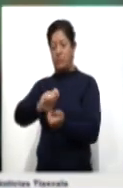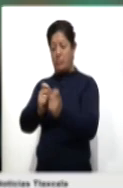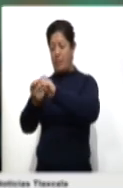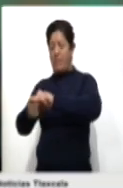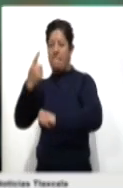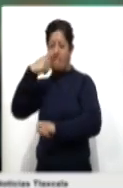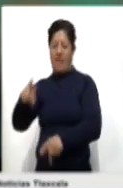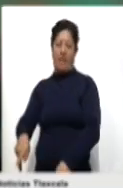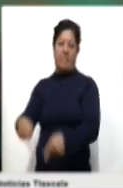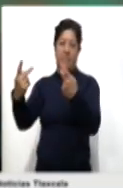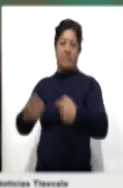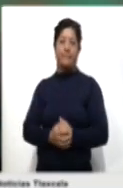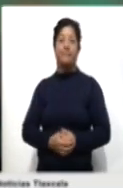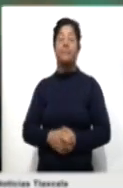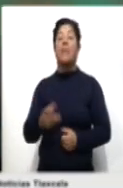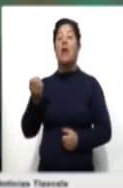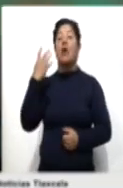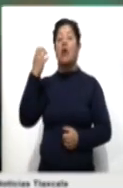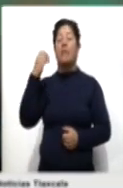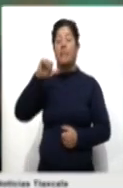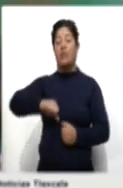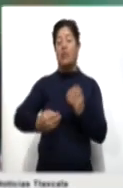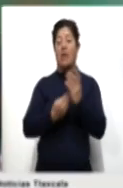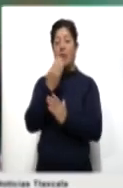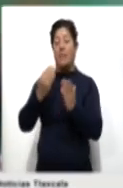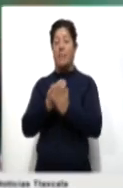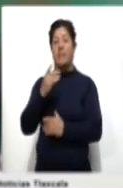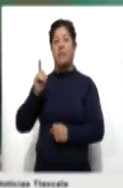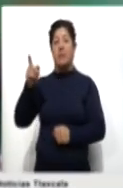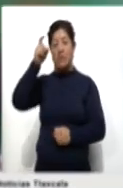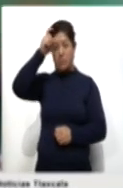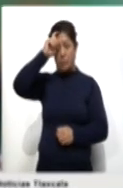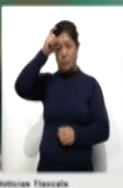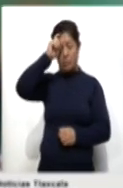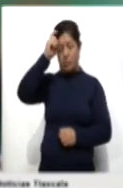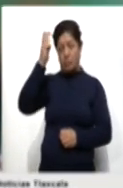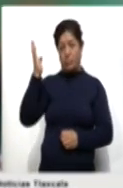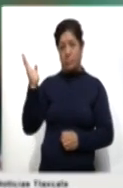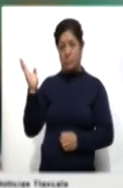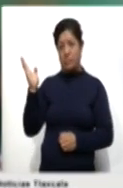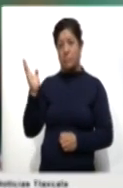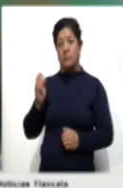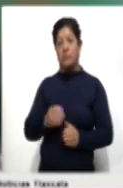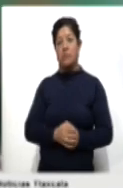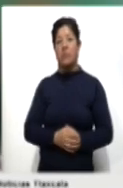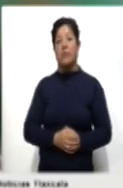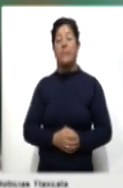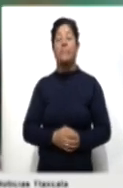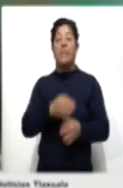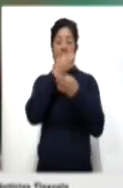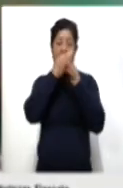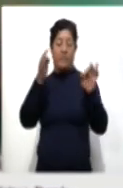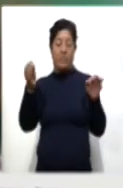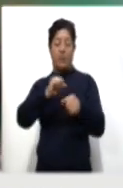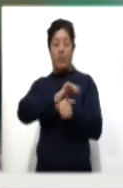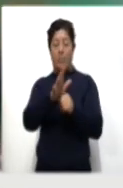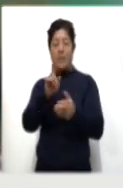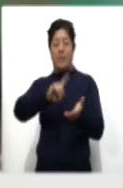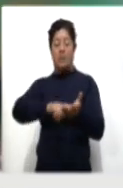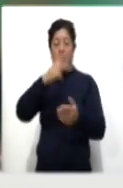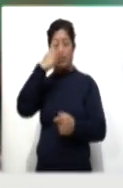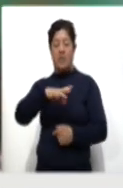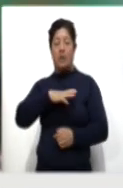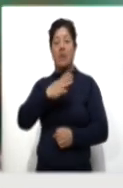Durante la conferencia matutina y el pulso a la salud, el subsecretario Hugo López-Gatell informó la situación COVID en México, la cual